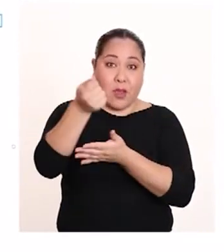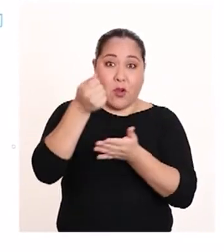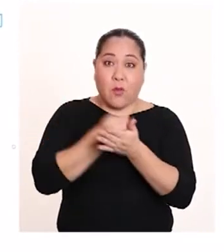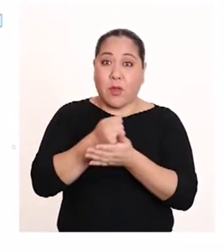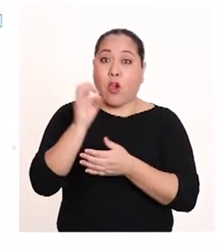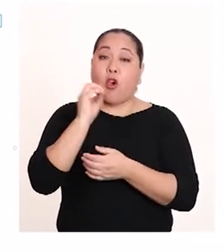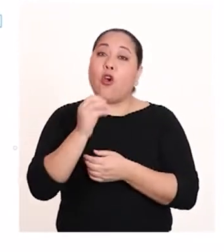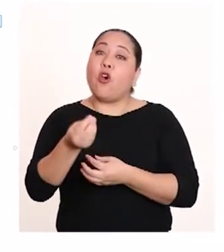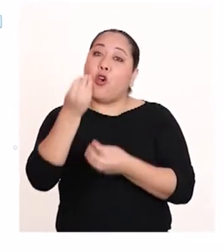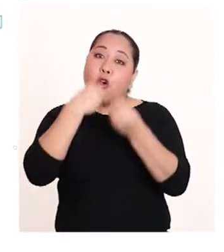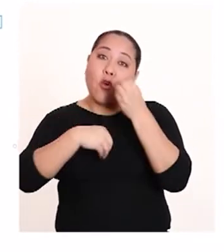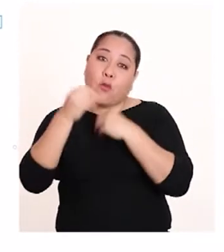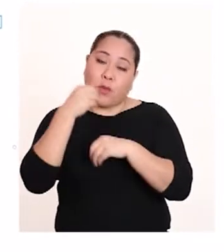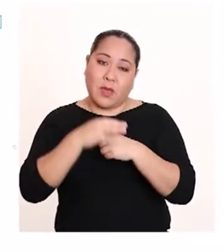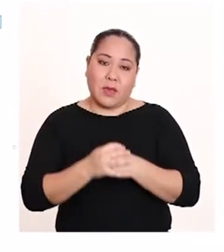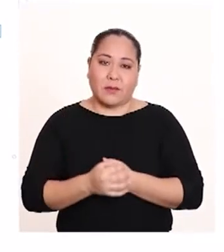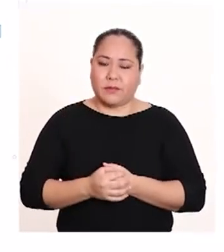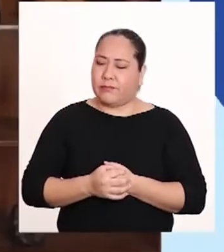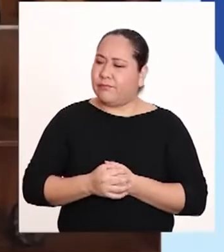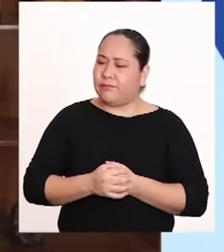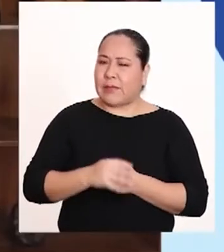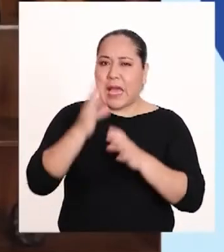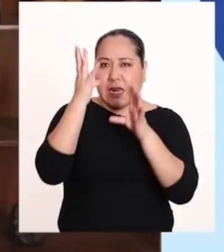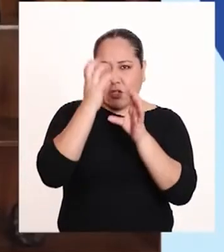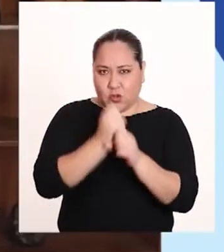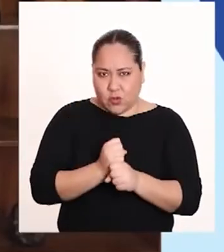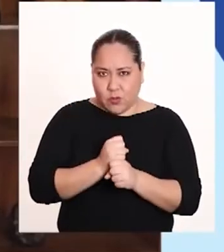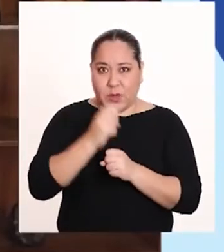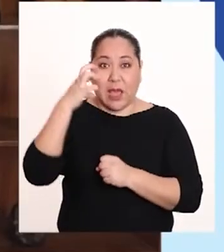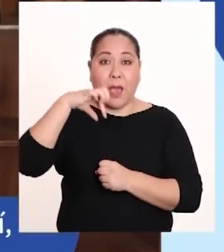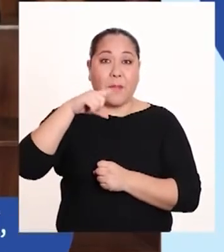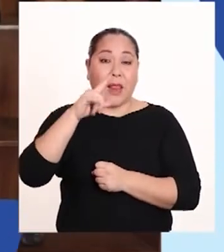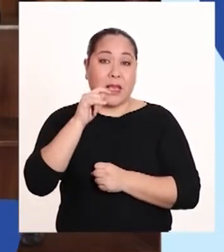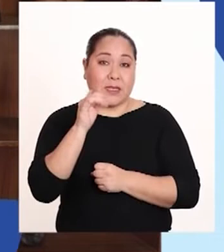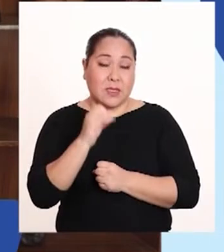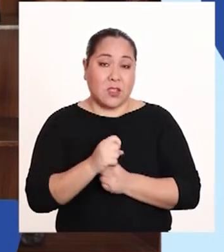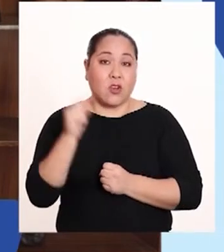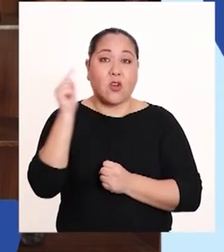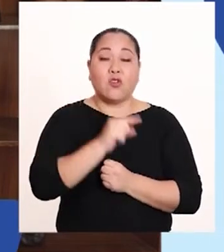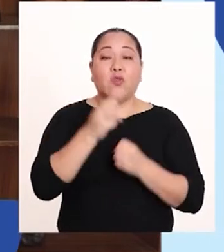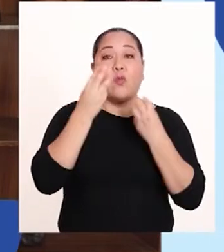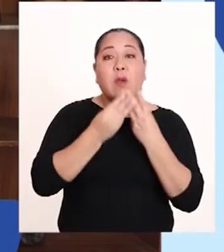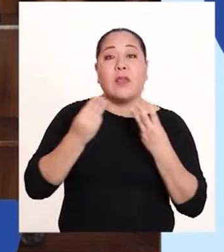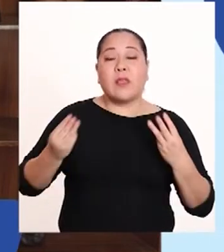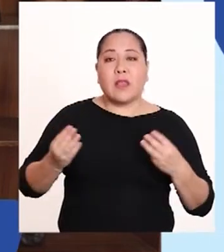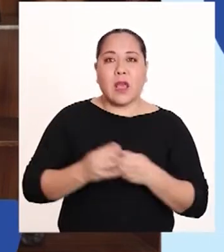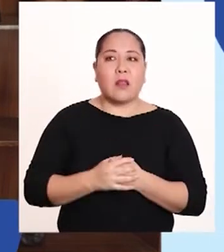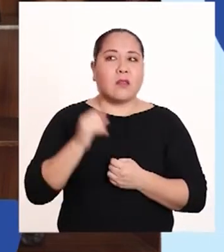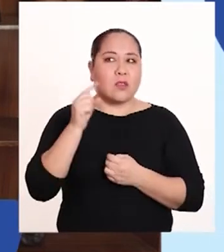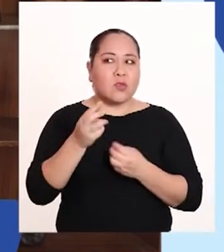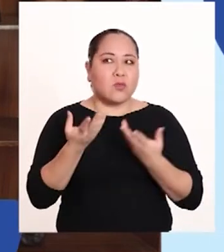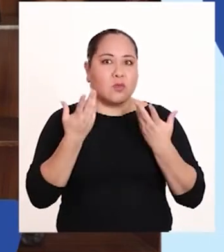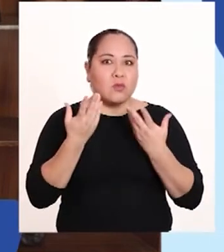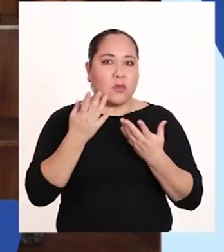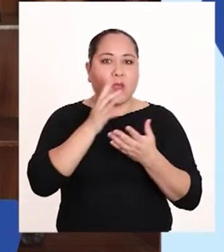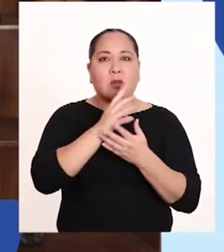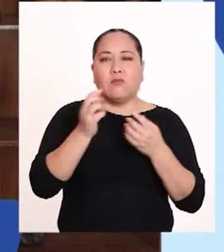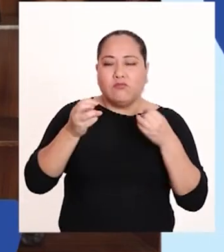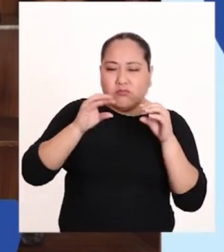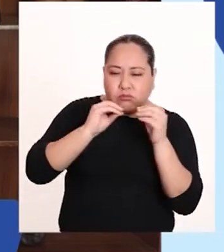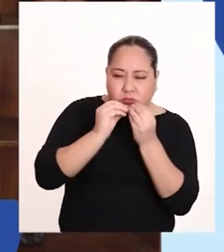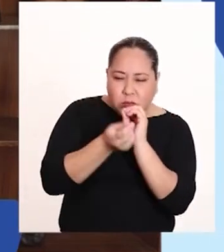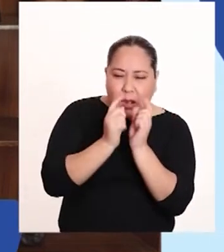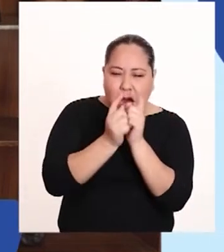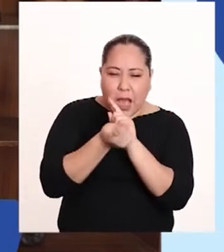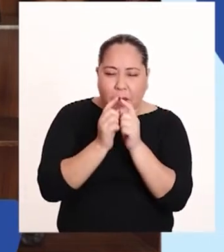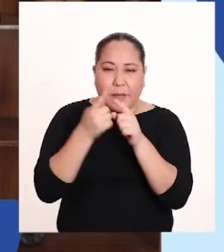compra o para comida congelada. En conclusión, el plástico es un material que puede ser moldeado y